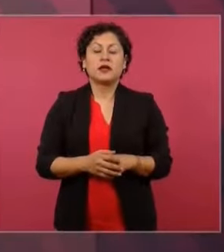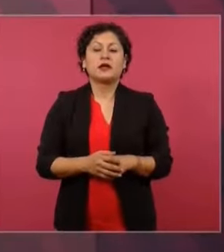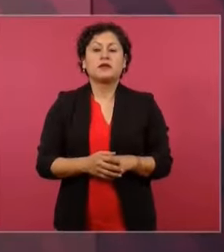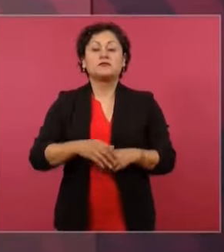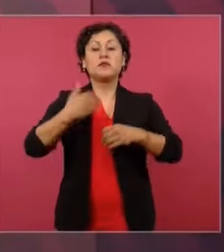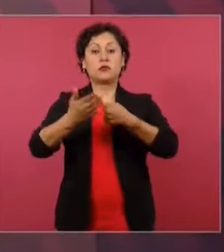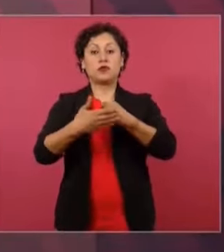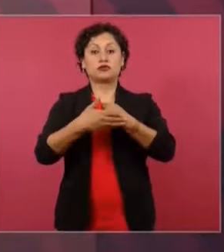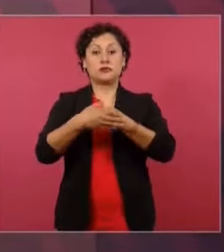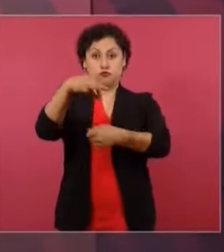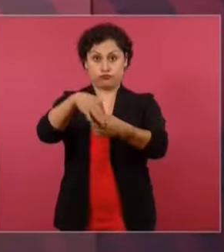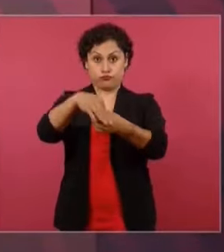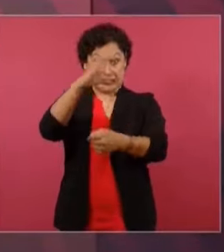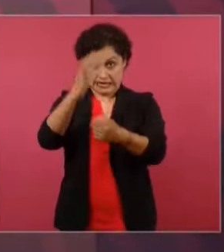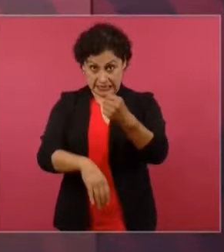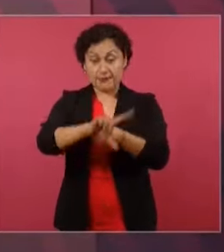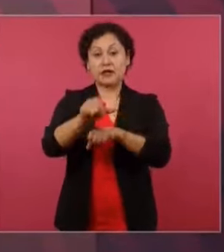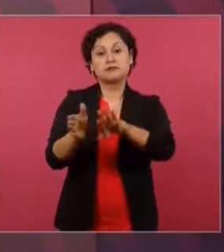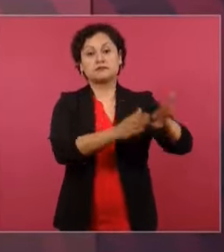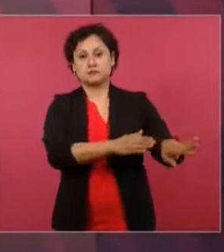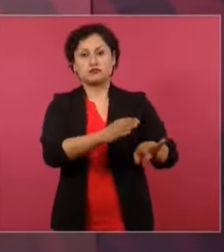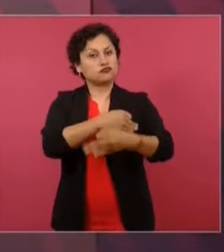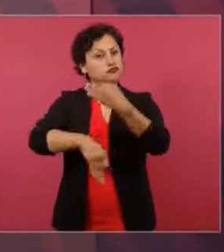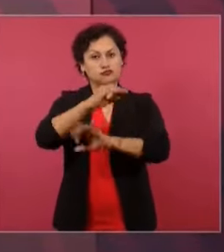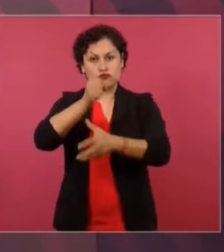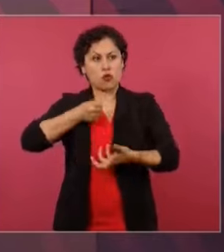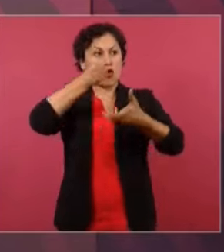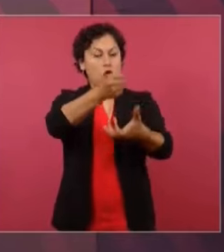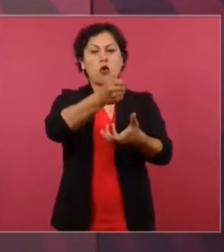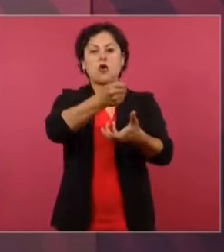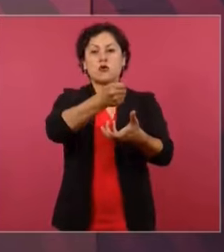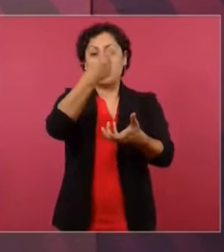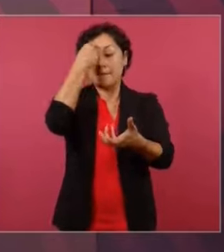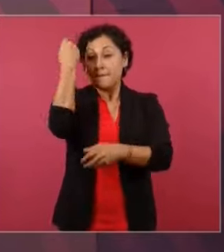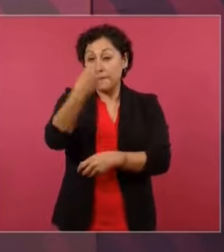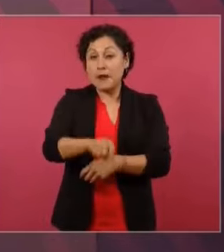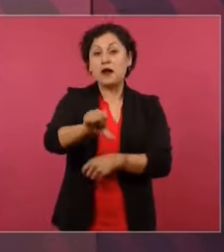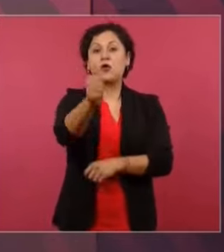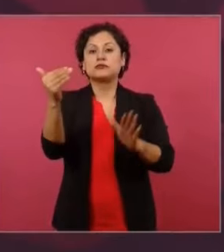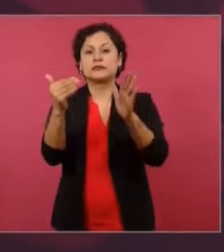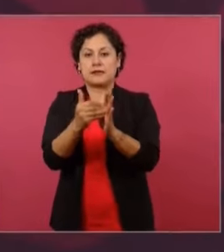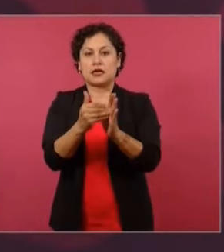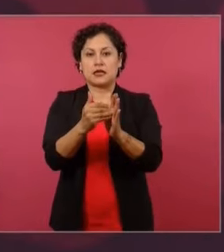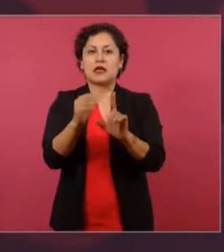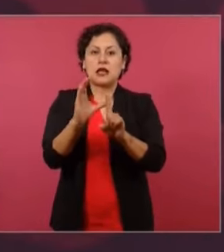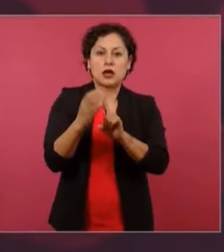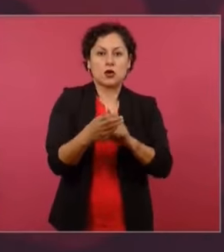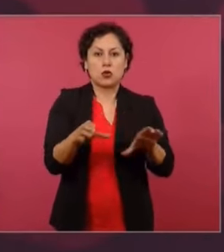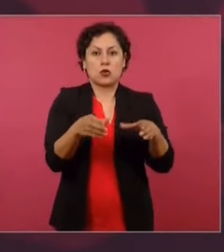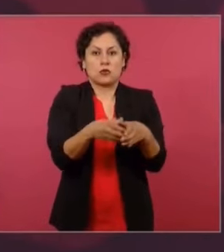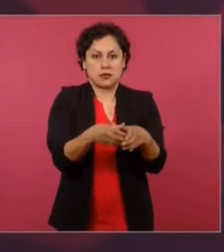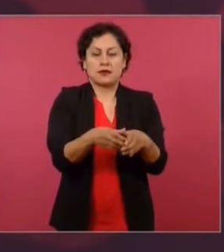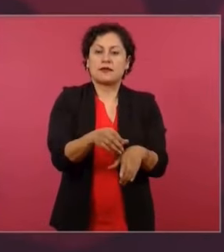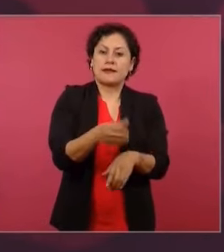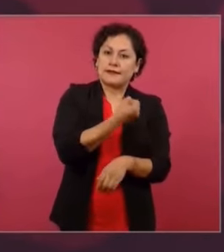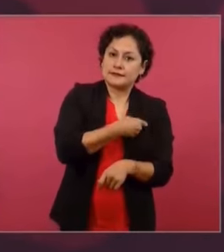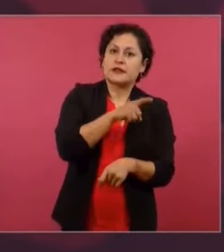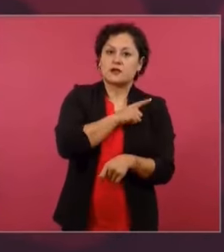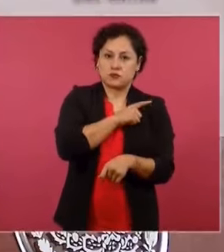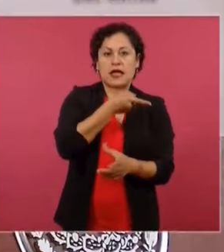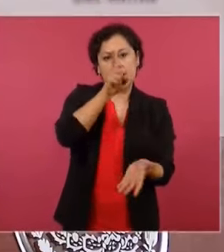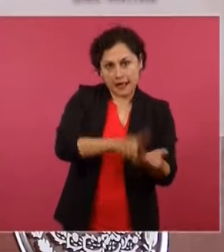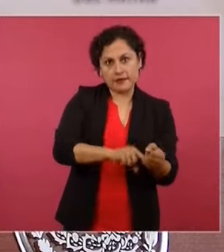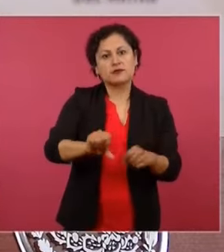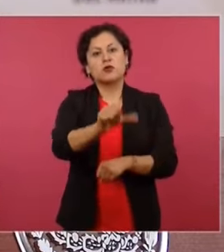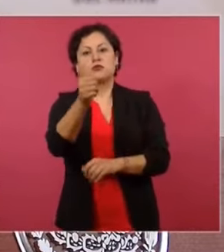vamos a dispersar todos los fondos para 11 mil comités de salud de los 11 mil centros